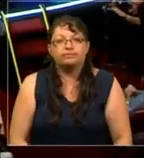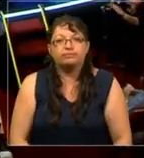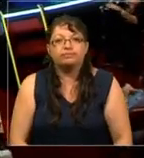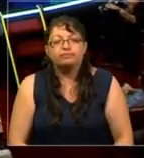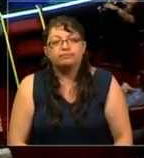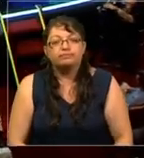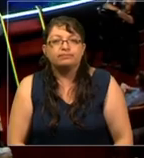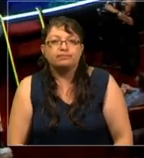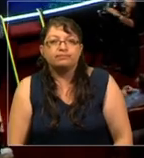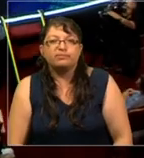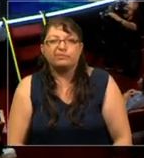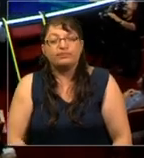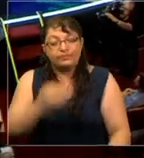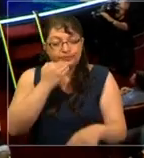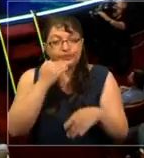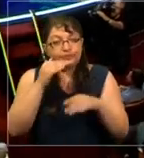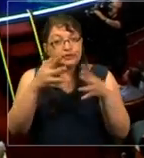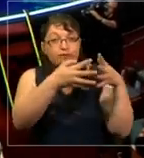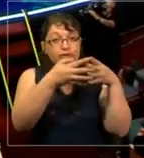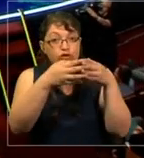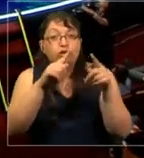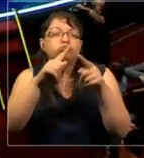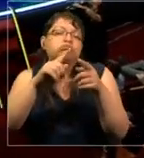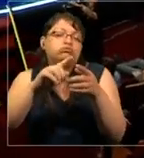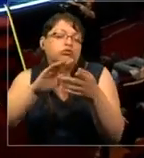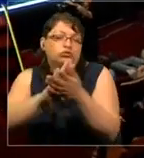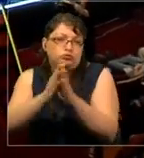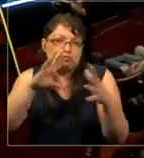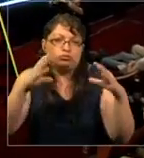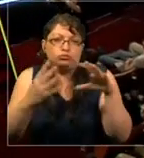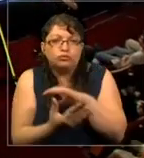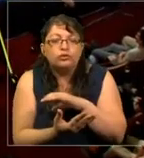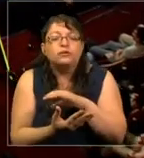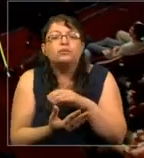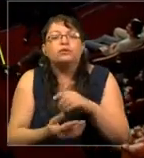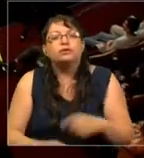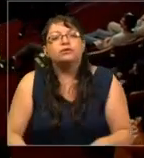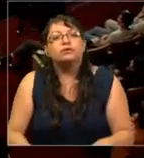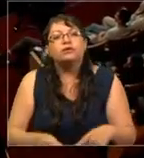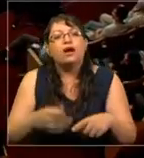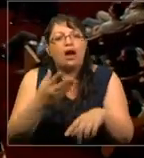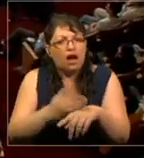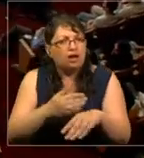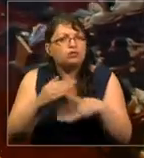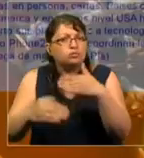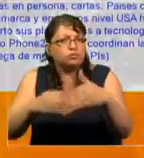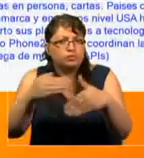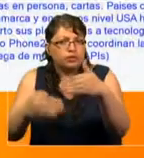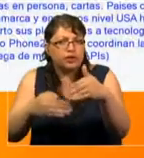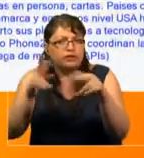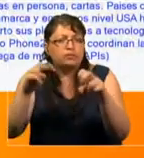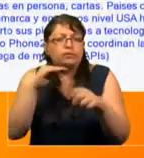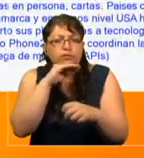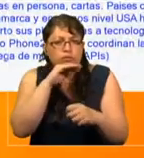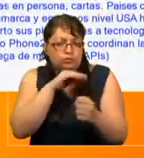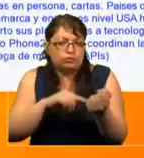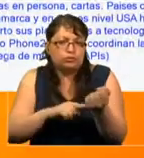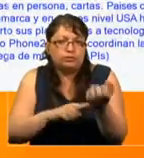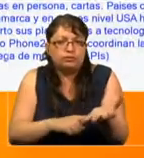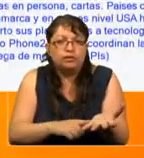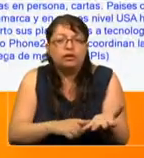También, en Estados Unidos y en el resto del mundo, aunque ha habido algún progreso en cuanto al uso de tecnologías,